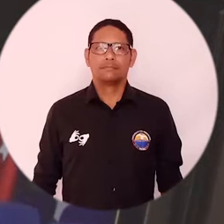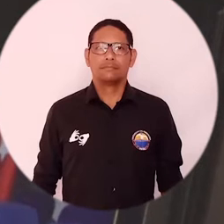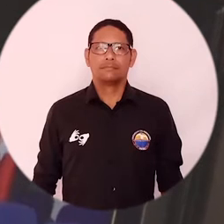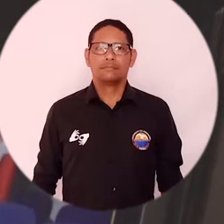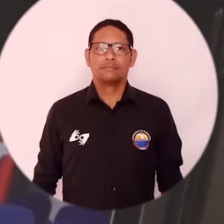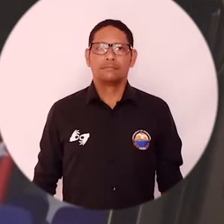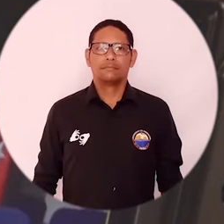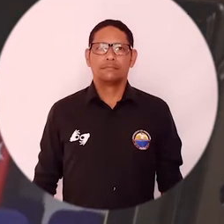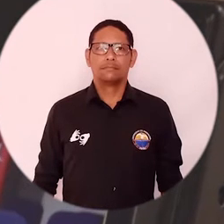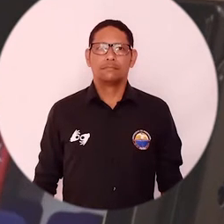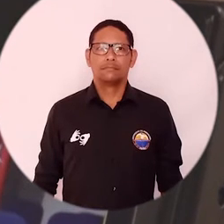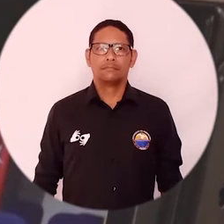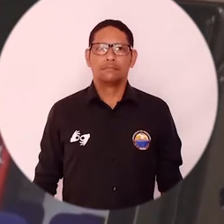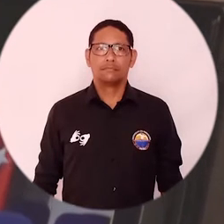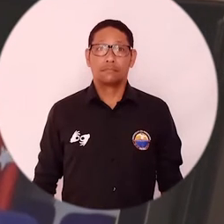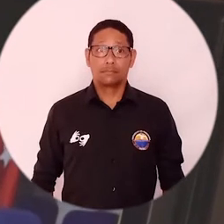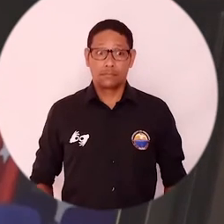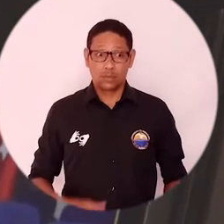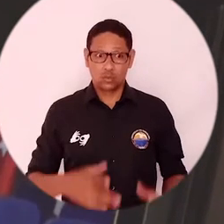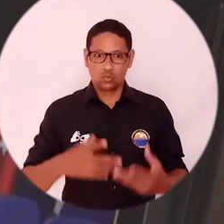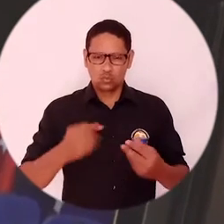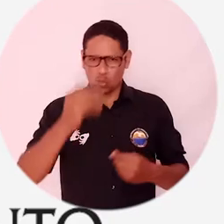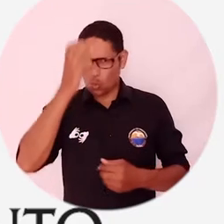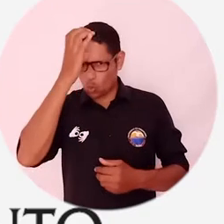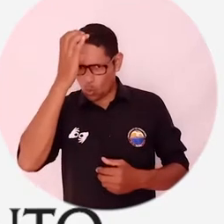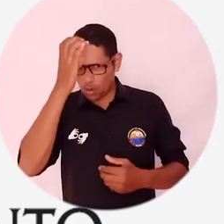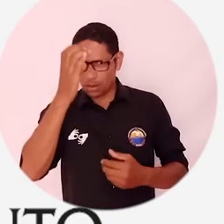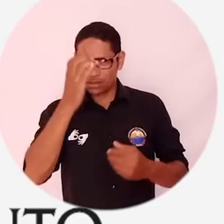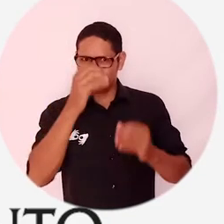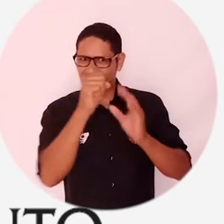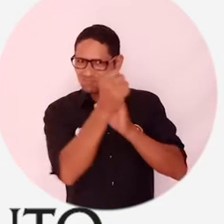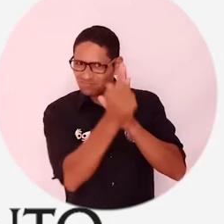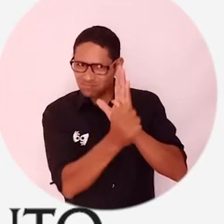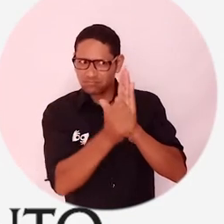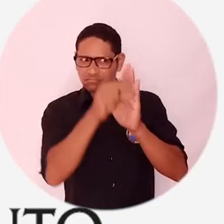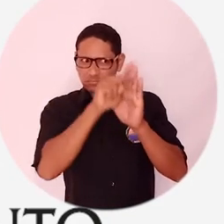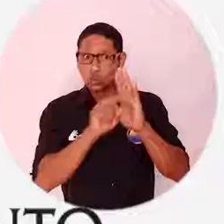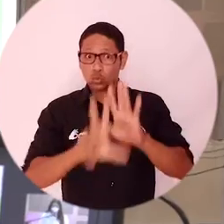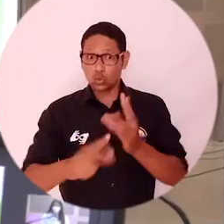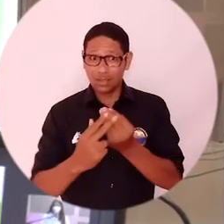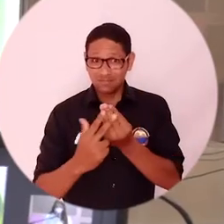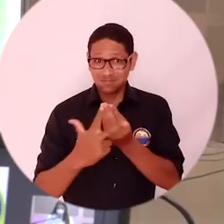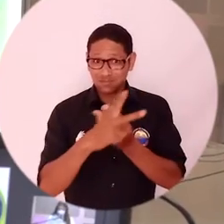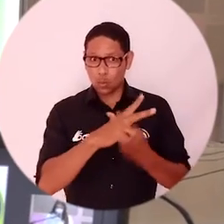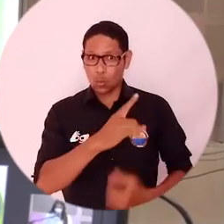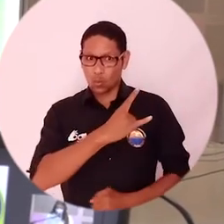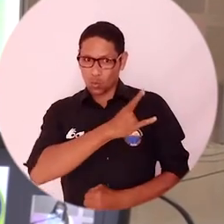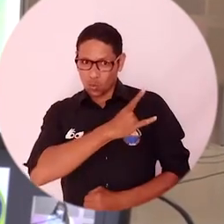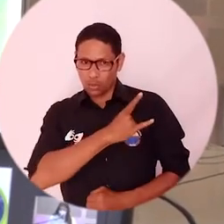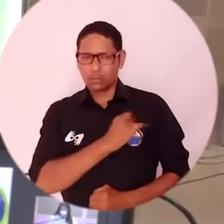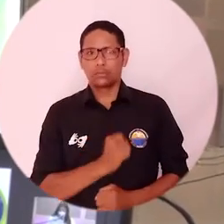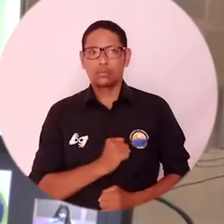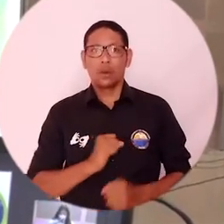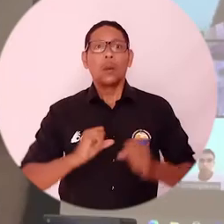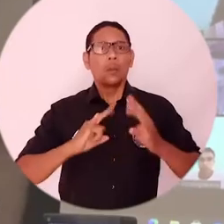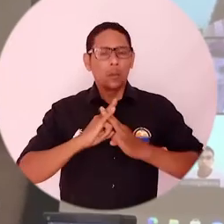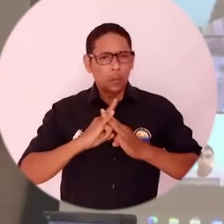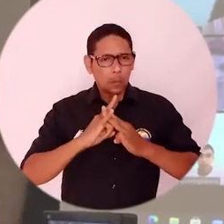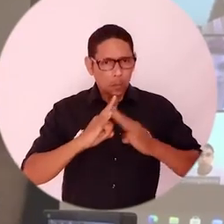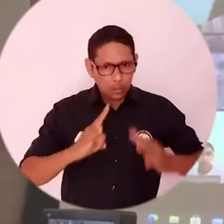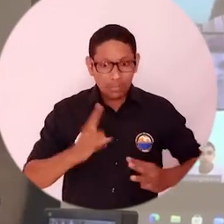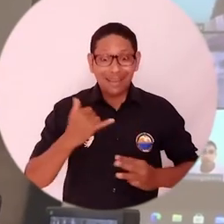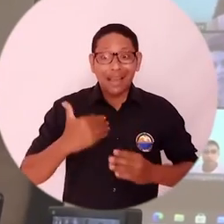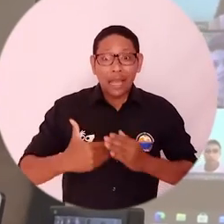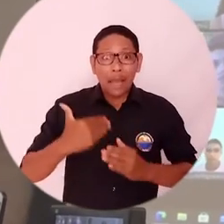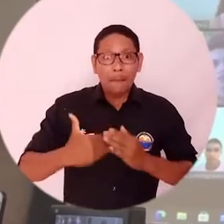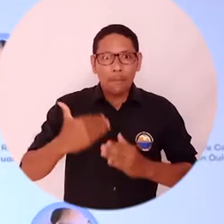En aras de fortalecer el conocimiento del reglamento interno del Parlamento Andino Universitario, la Universidad del Magdalena inició el ciclo de